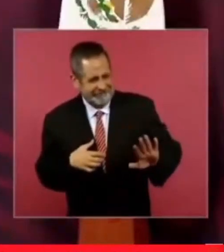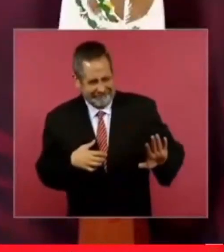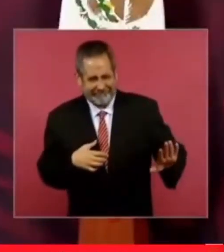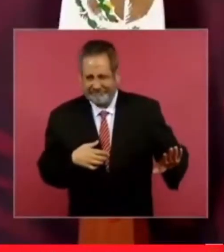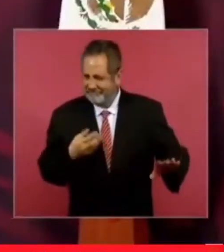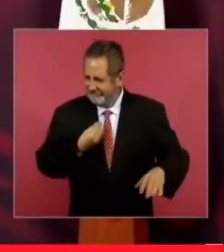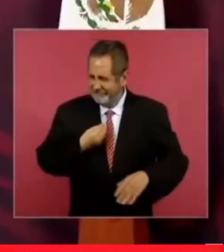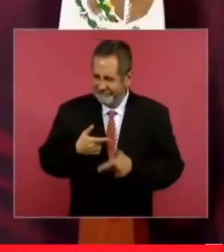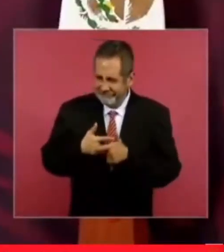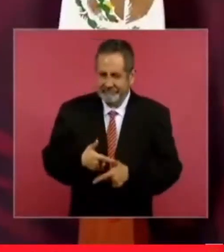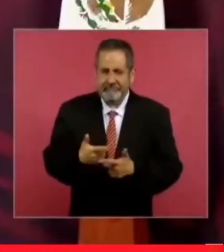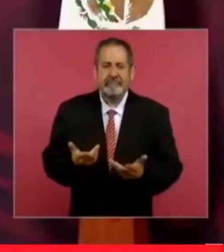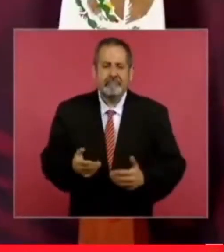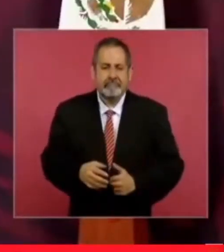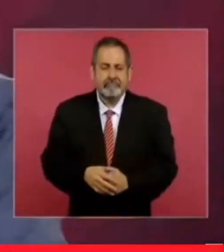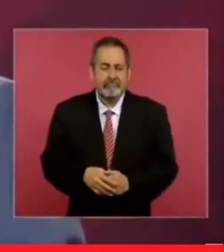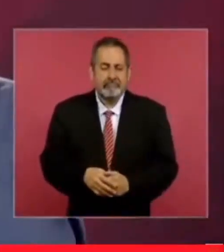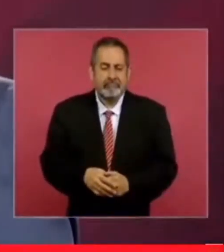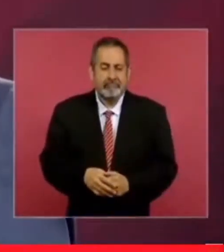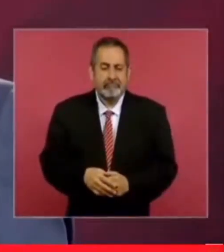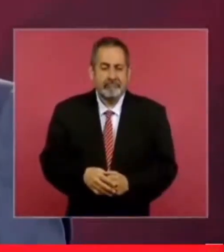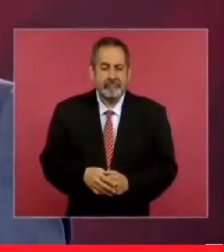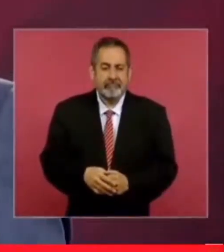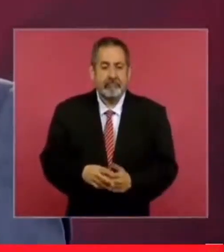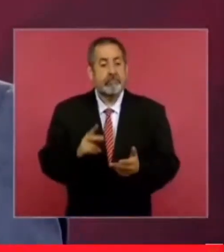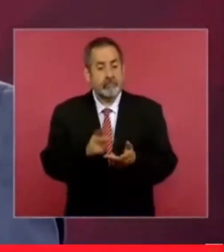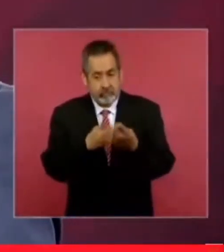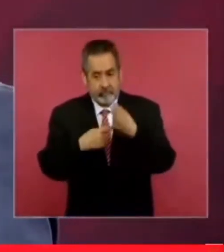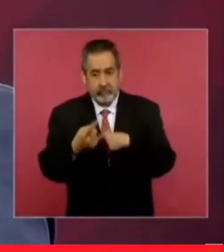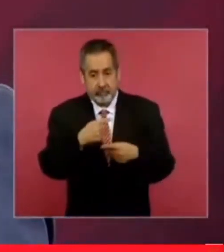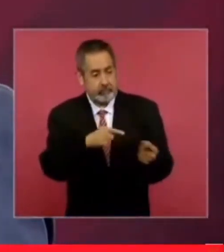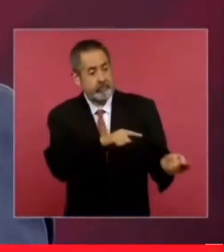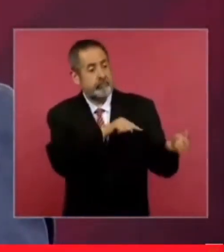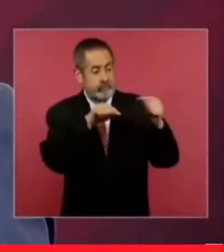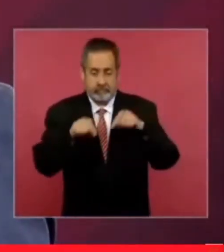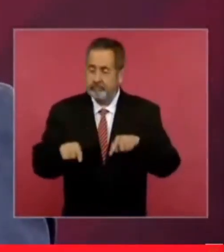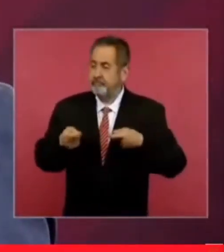o este que regrese la corrupción?